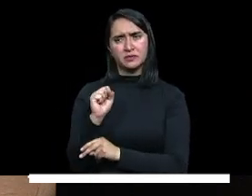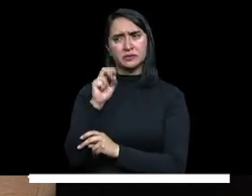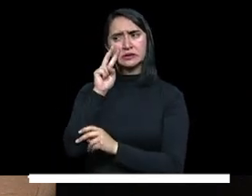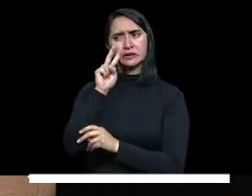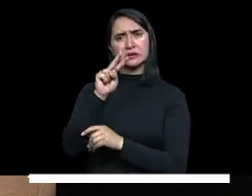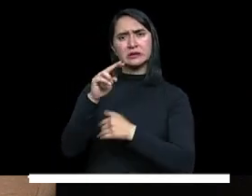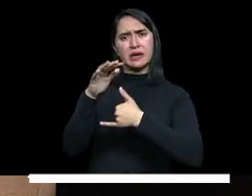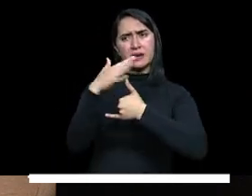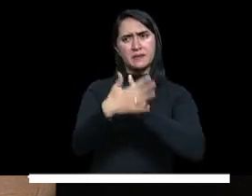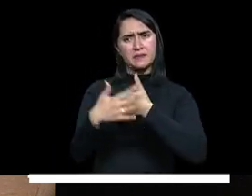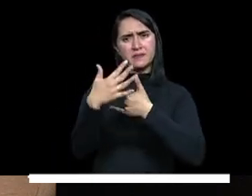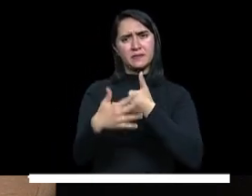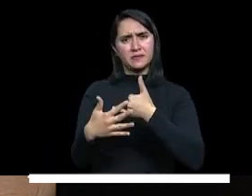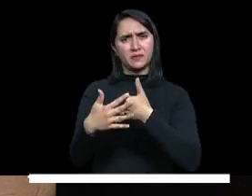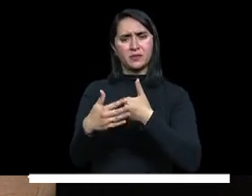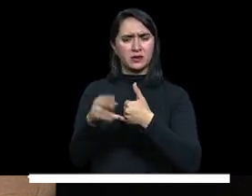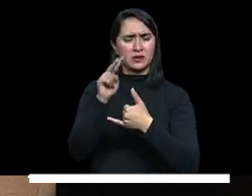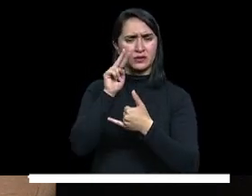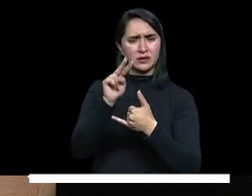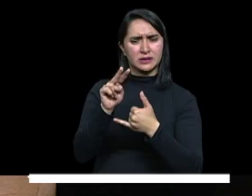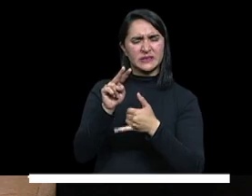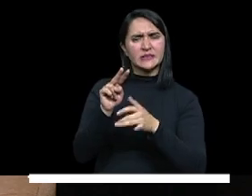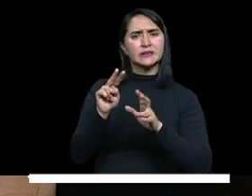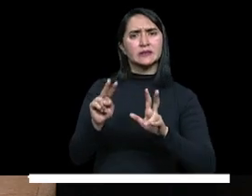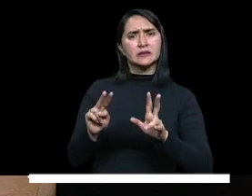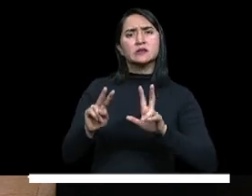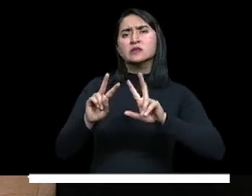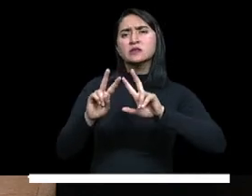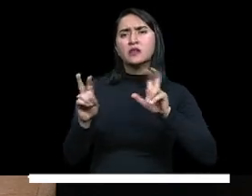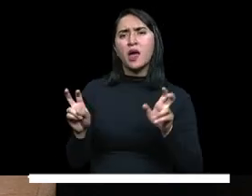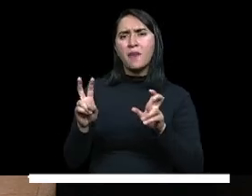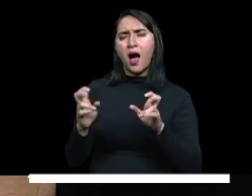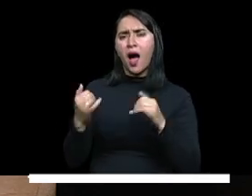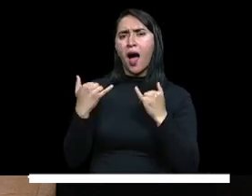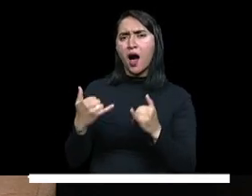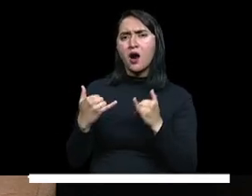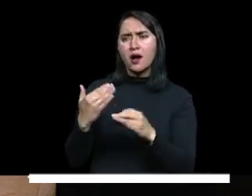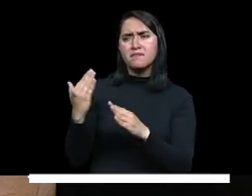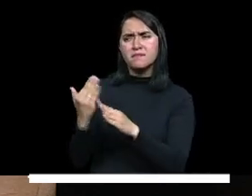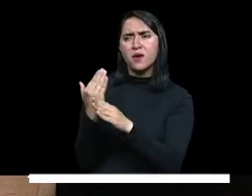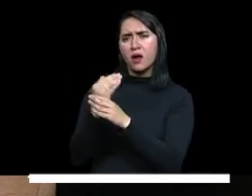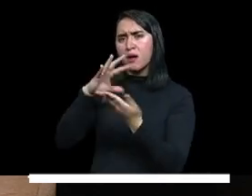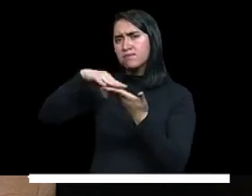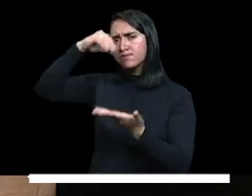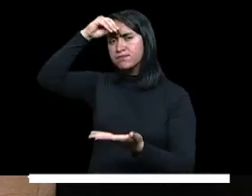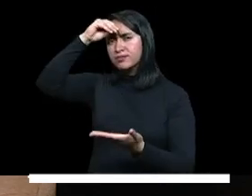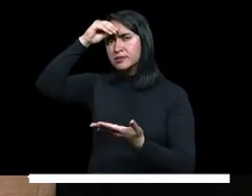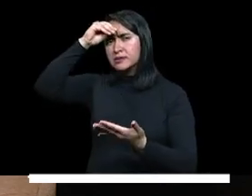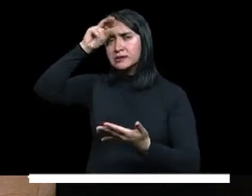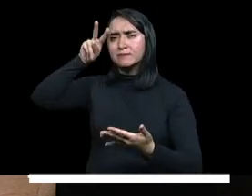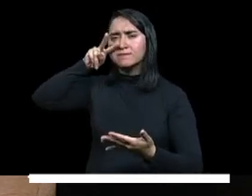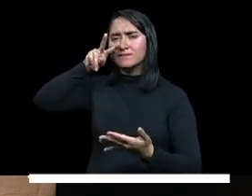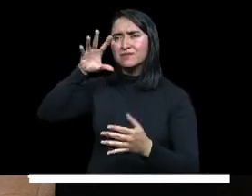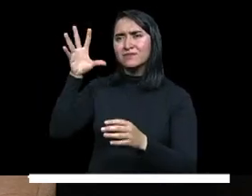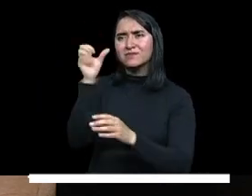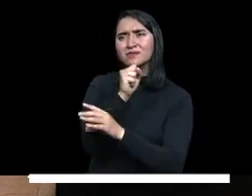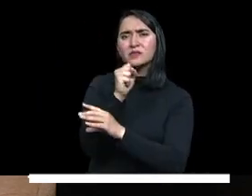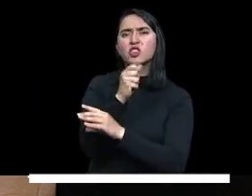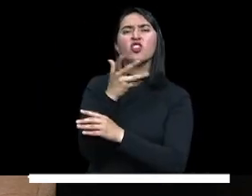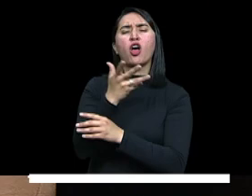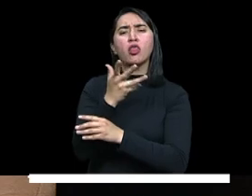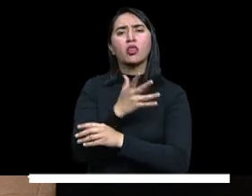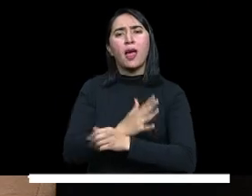muestran que las mayores brechas que estamos enfrentando en los aprendizajes se pueden identificar en los grados de básica,